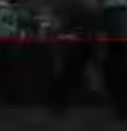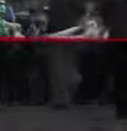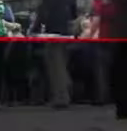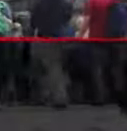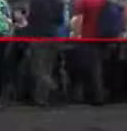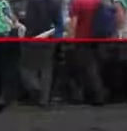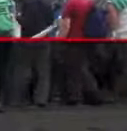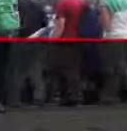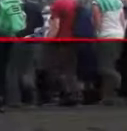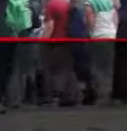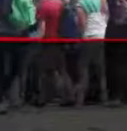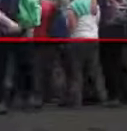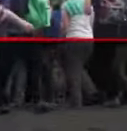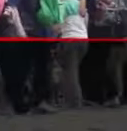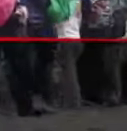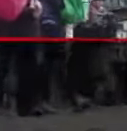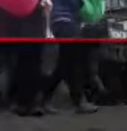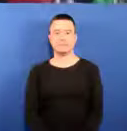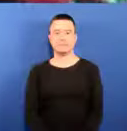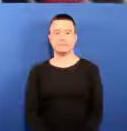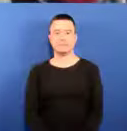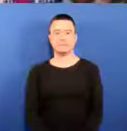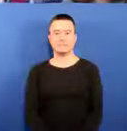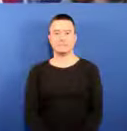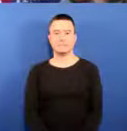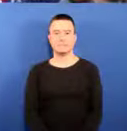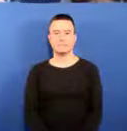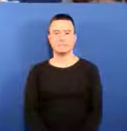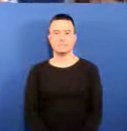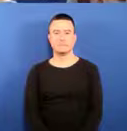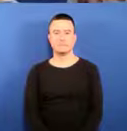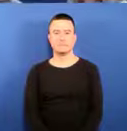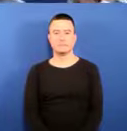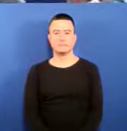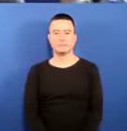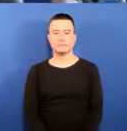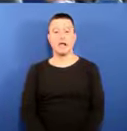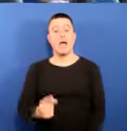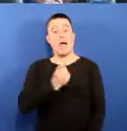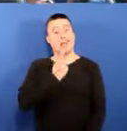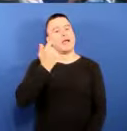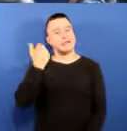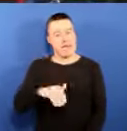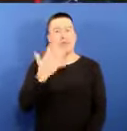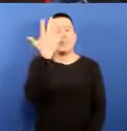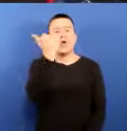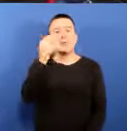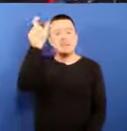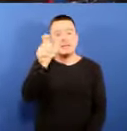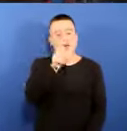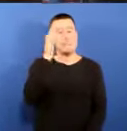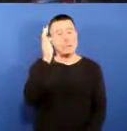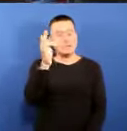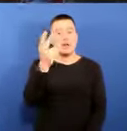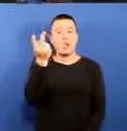Bilbao y Vizcaya se han presentado con éxito en los Juegos Olímpicos de Londres a través de un stand promocional por el que han pasado una medida de 50